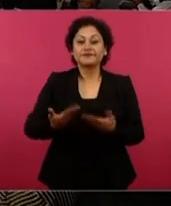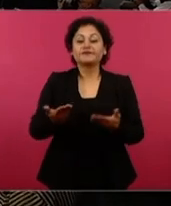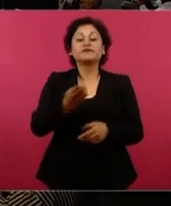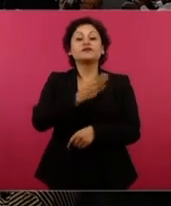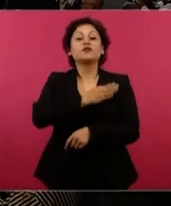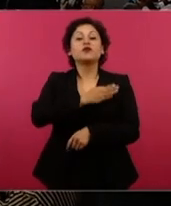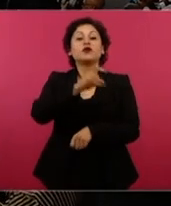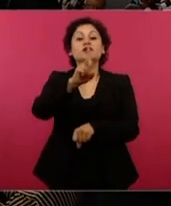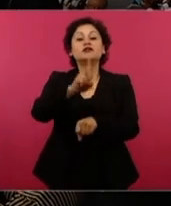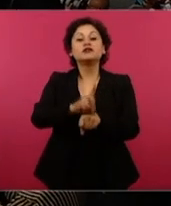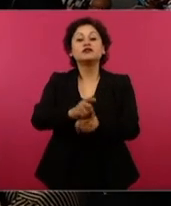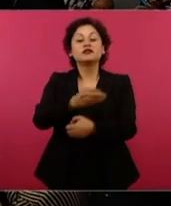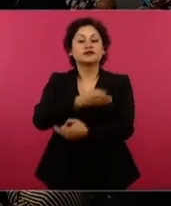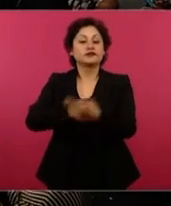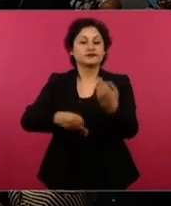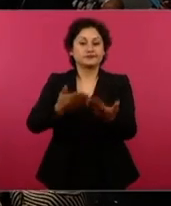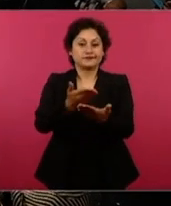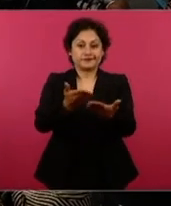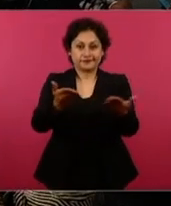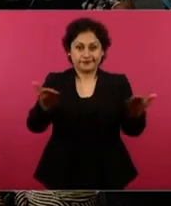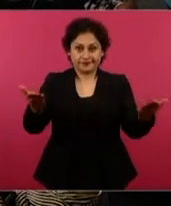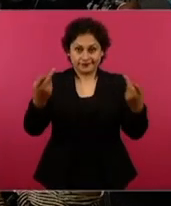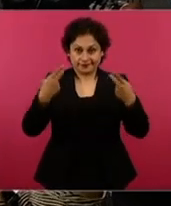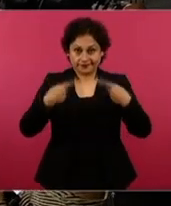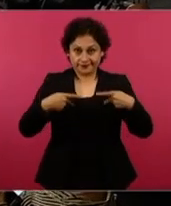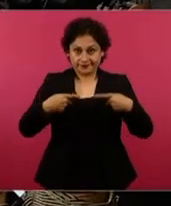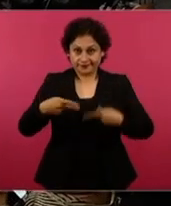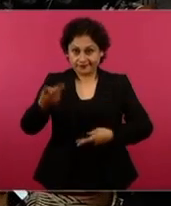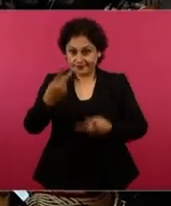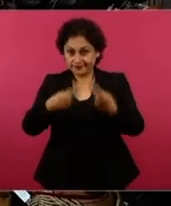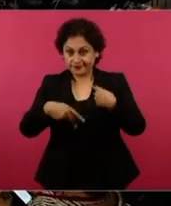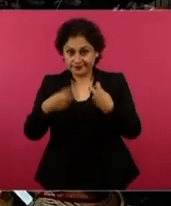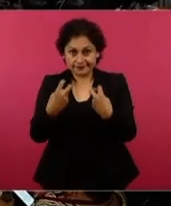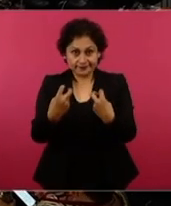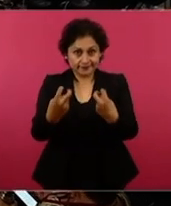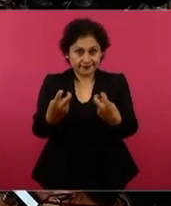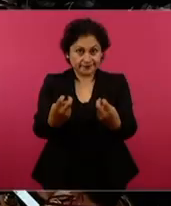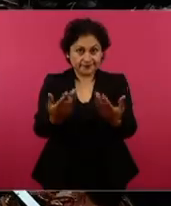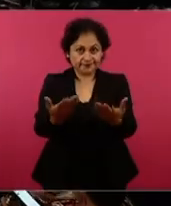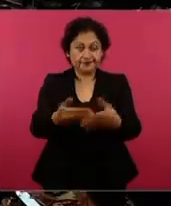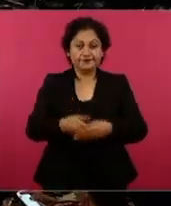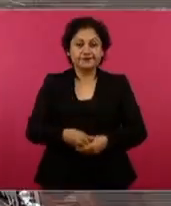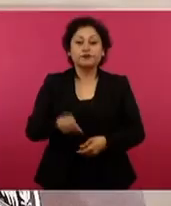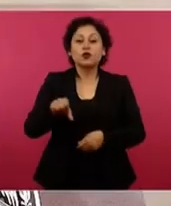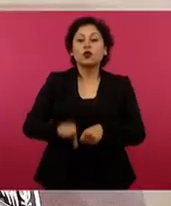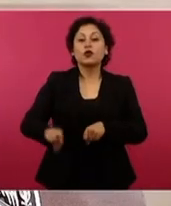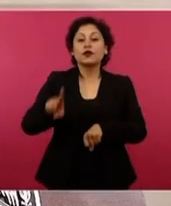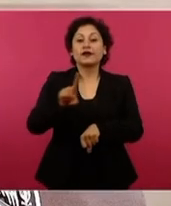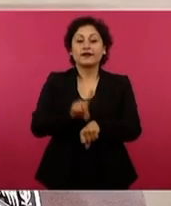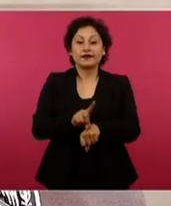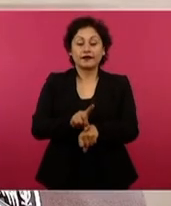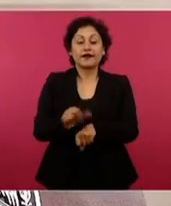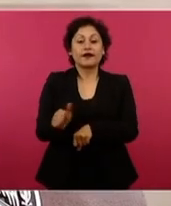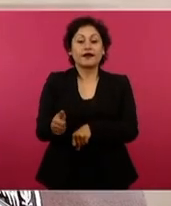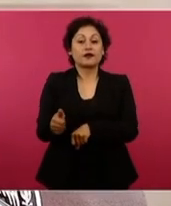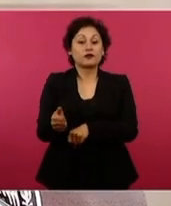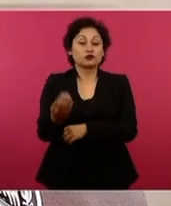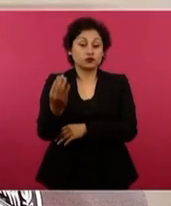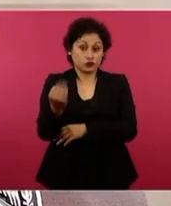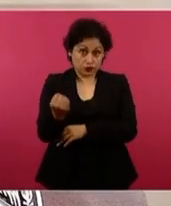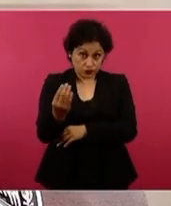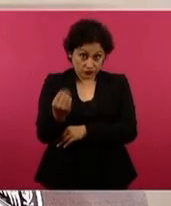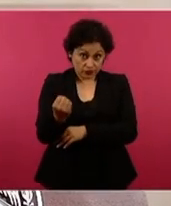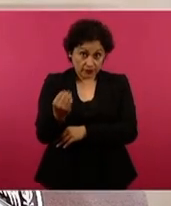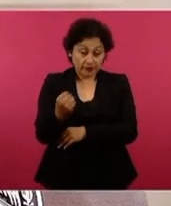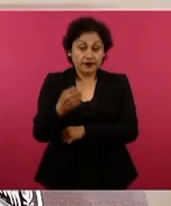a todas, a todos los que nos acompañan en esta rueda de prensa. Hoy es 9 de agosto de 2023